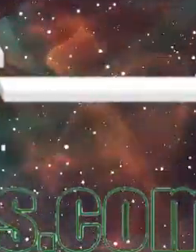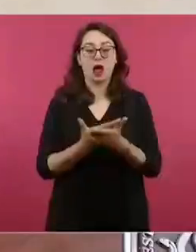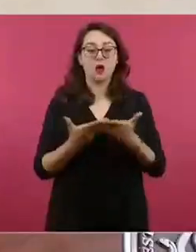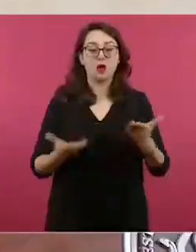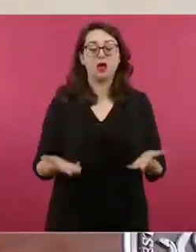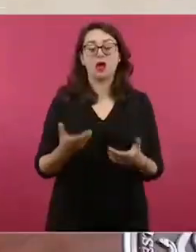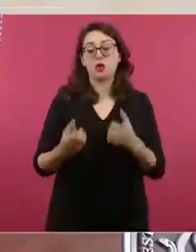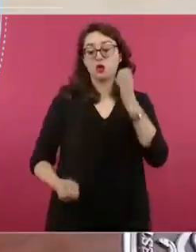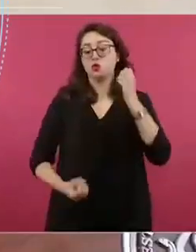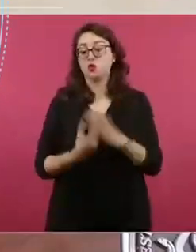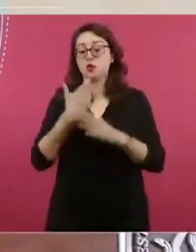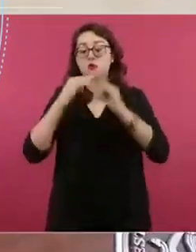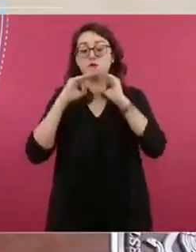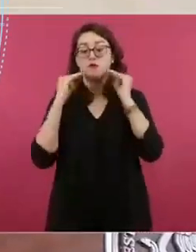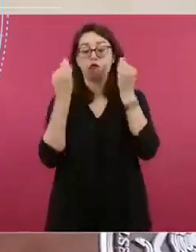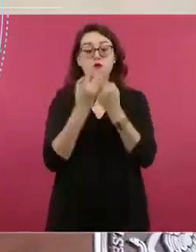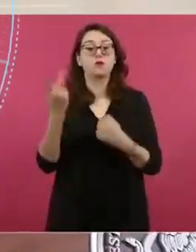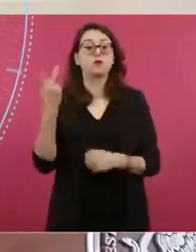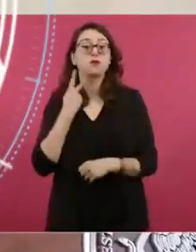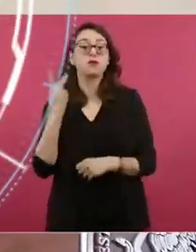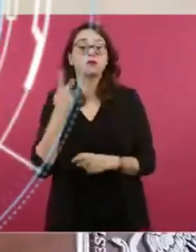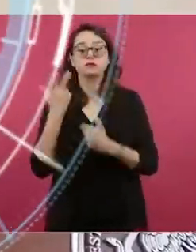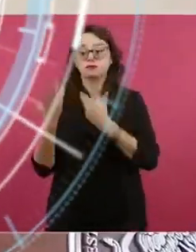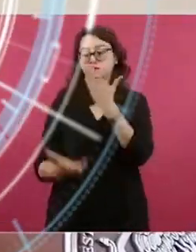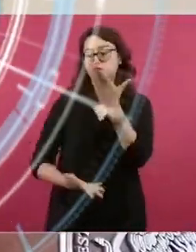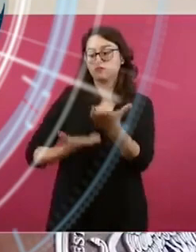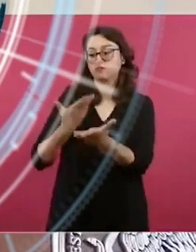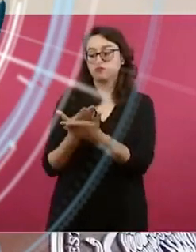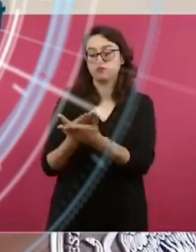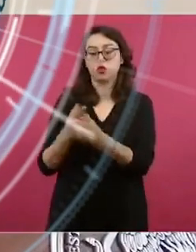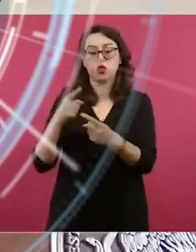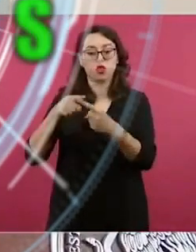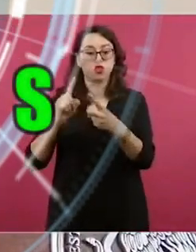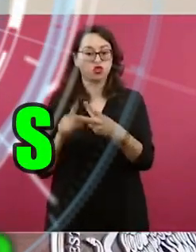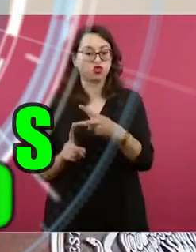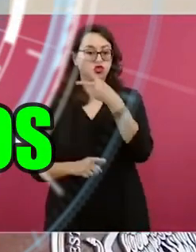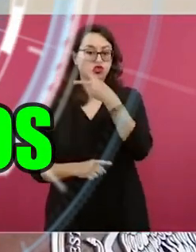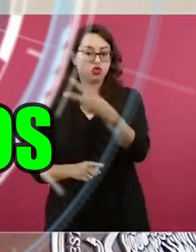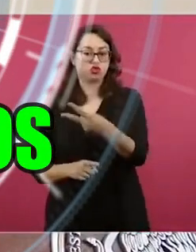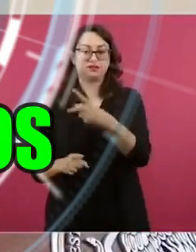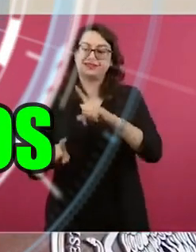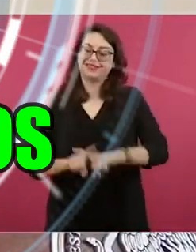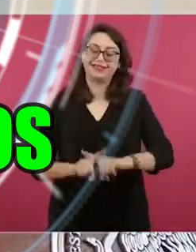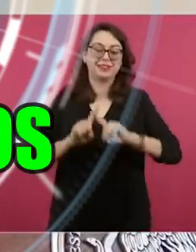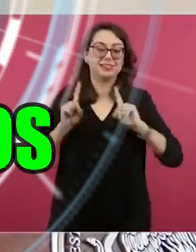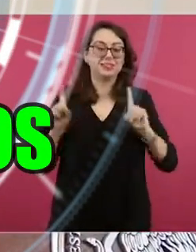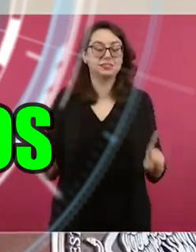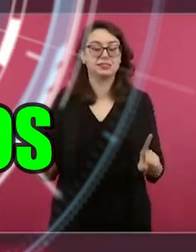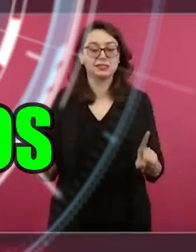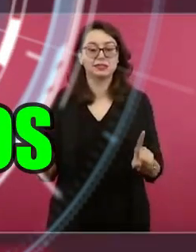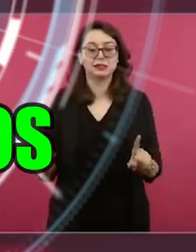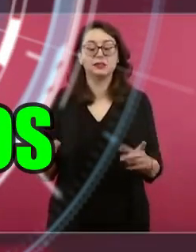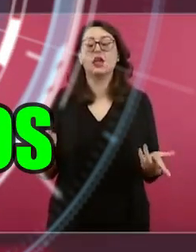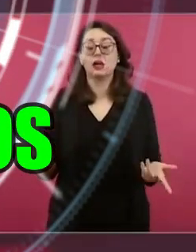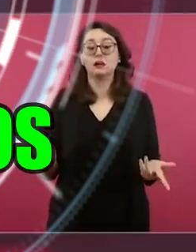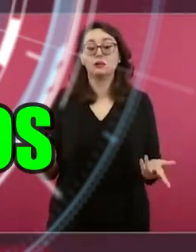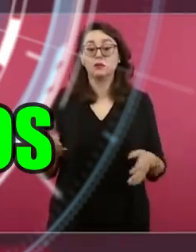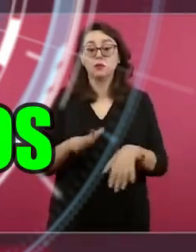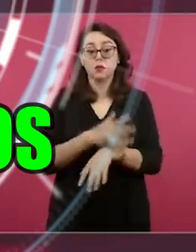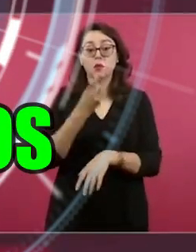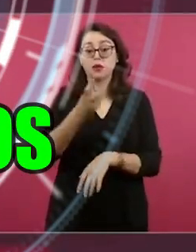Por eso logramos reducir la pobreza.